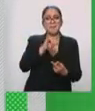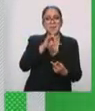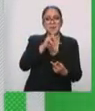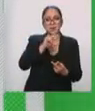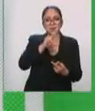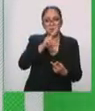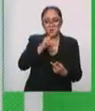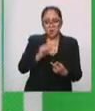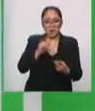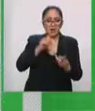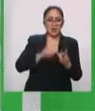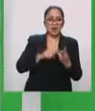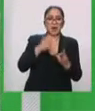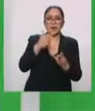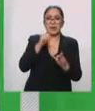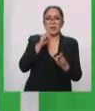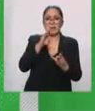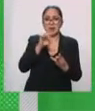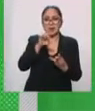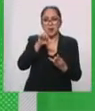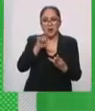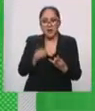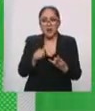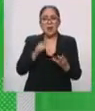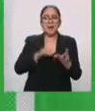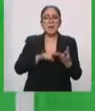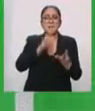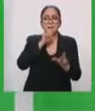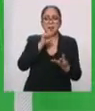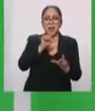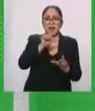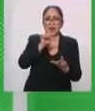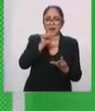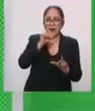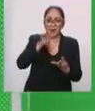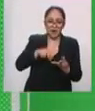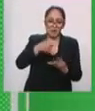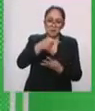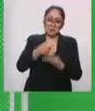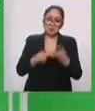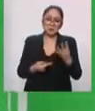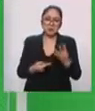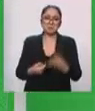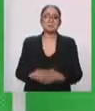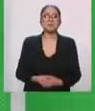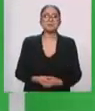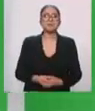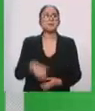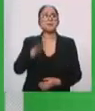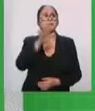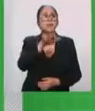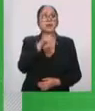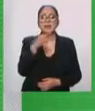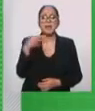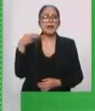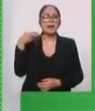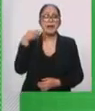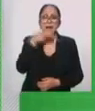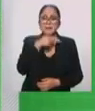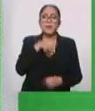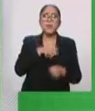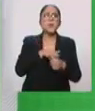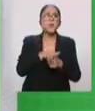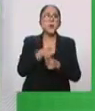está Gabriela Valderas. Perfecto. Está Alan Bach, en fin. Ok, oye, pues, rápidamente, las redes